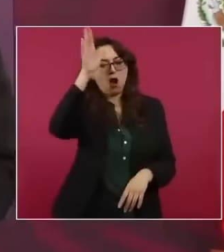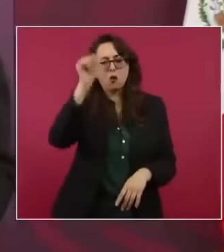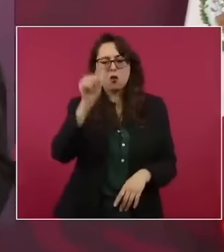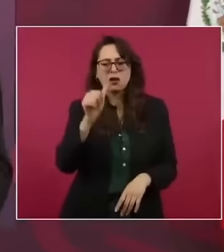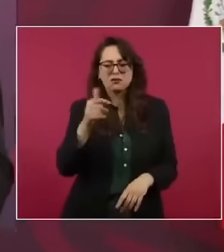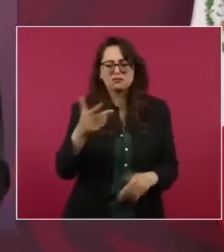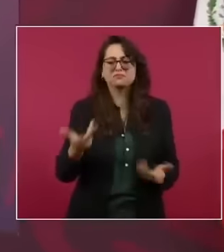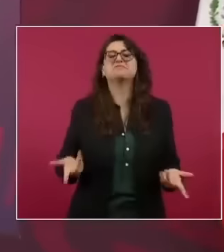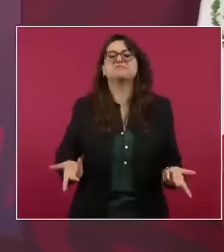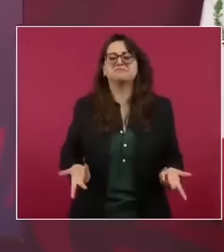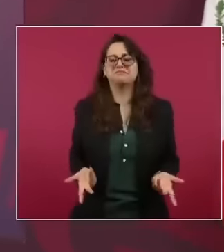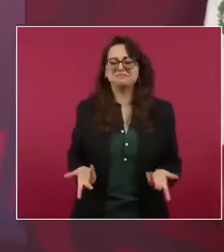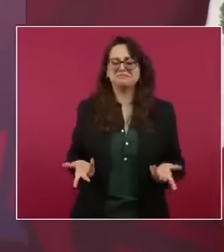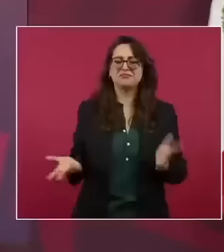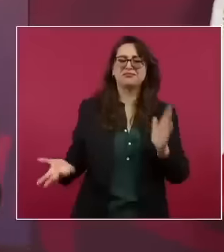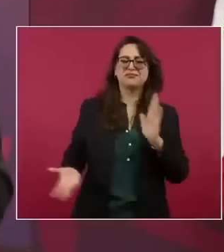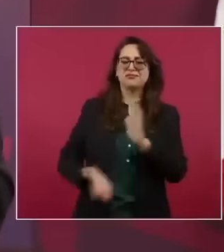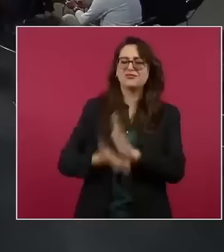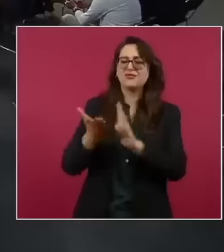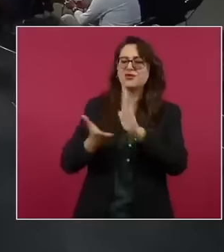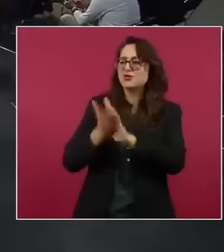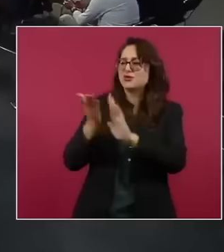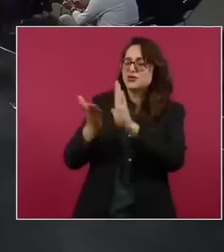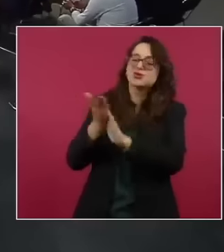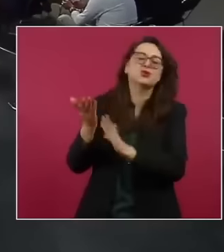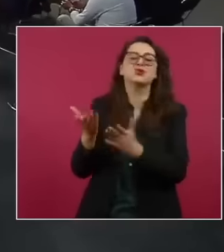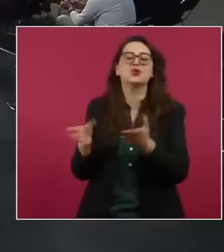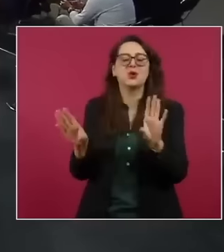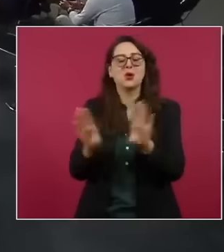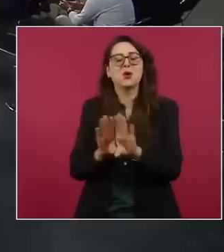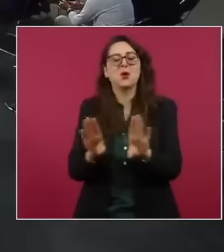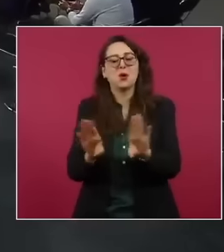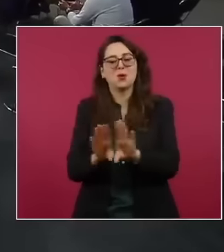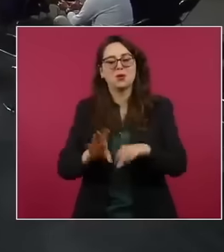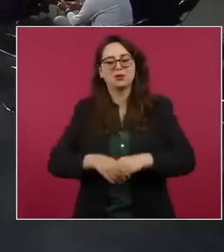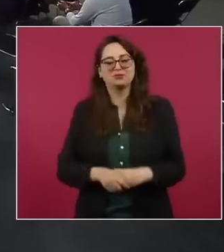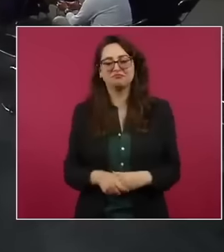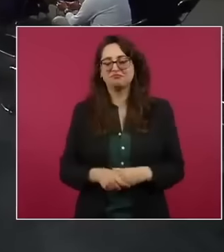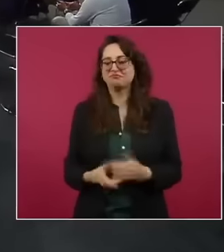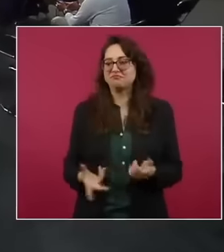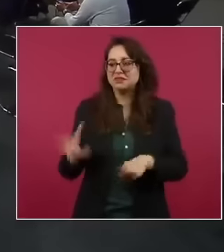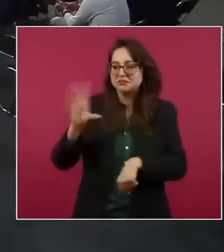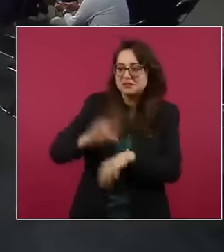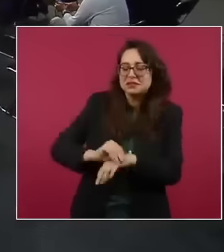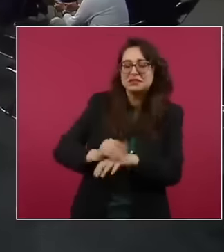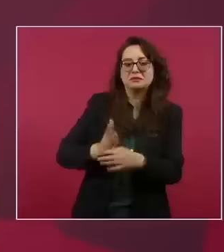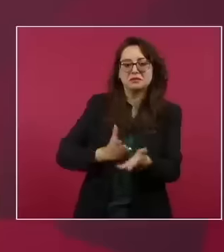cómo lograr el derecho de vía?